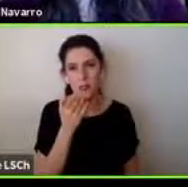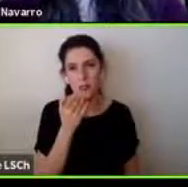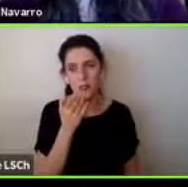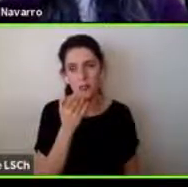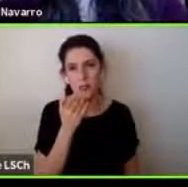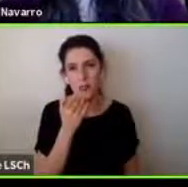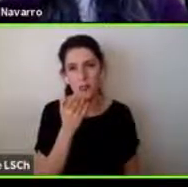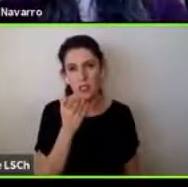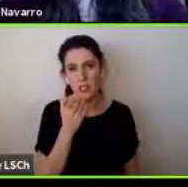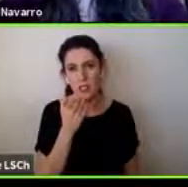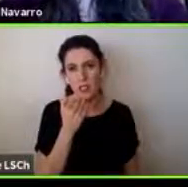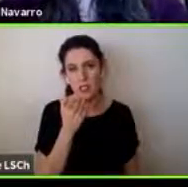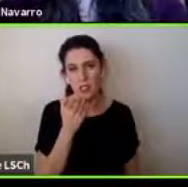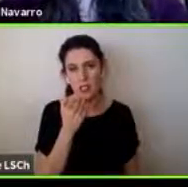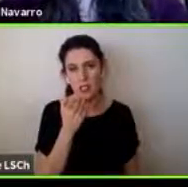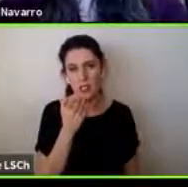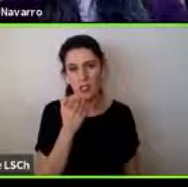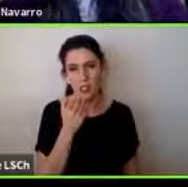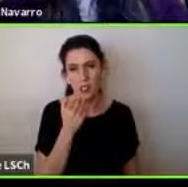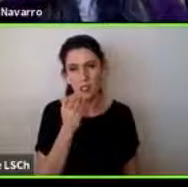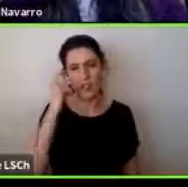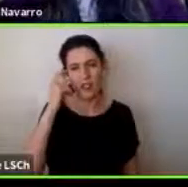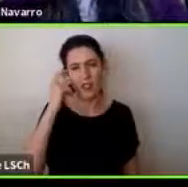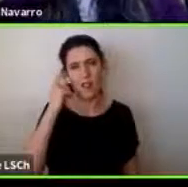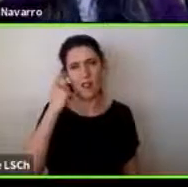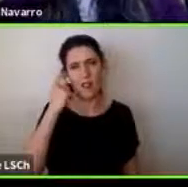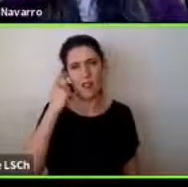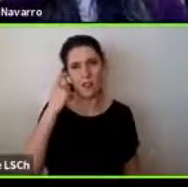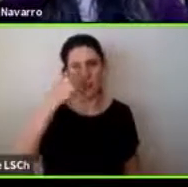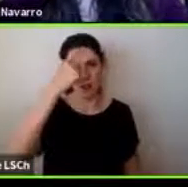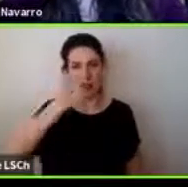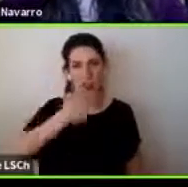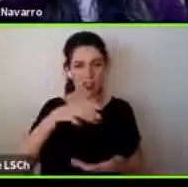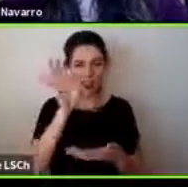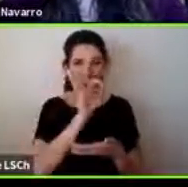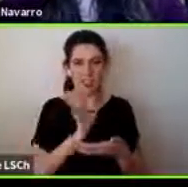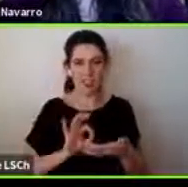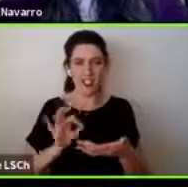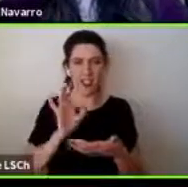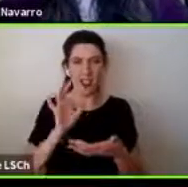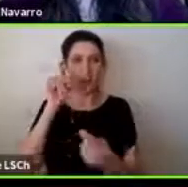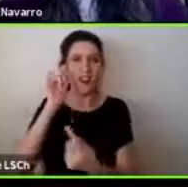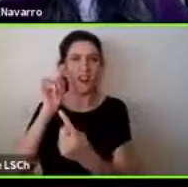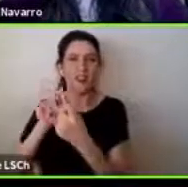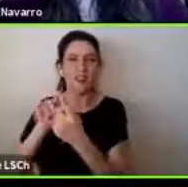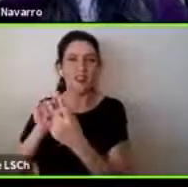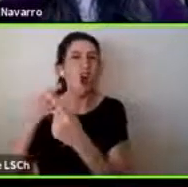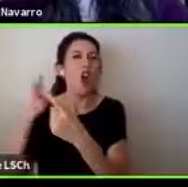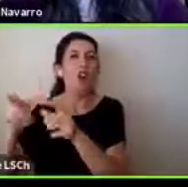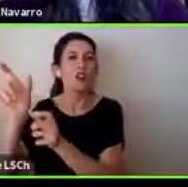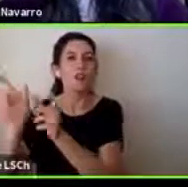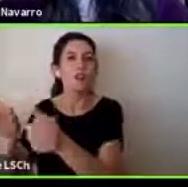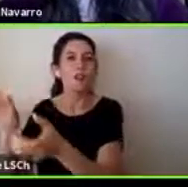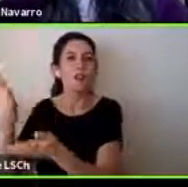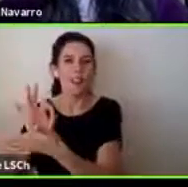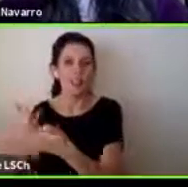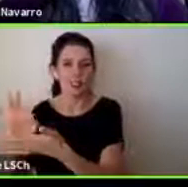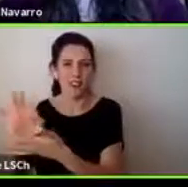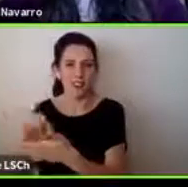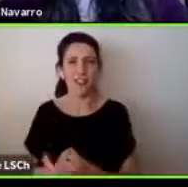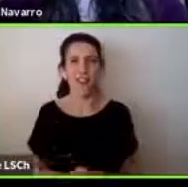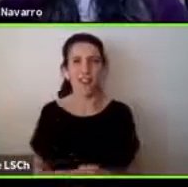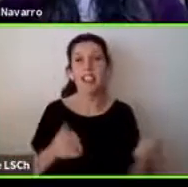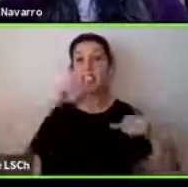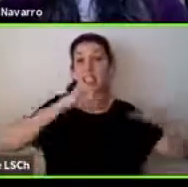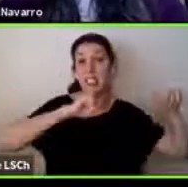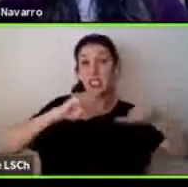creo que los diseñadores diseñamos para diseñadores los científicos escriben para científicos no sé como que en